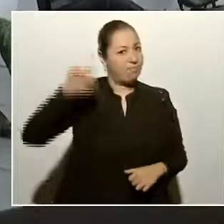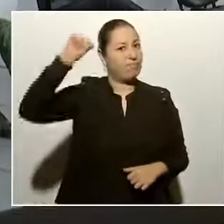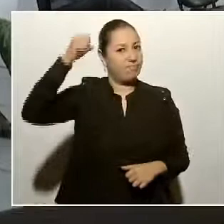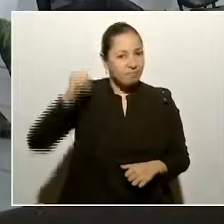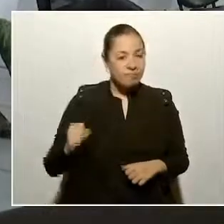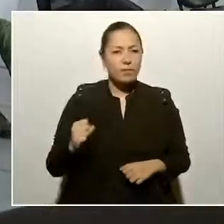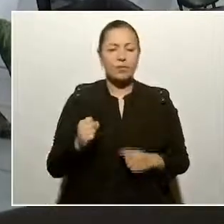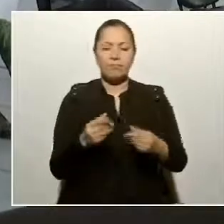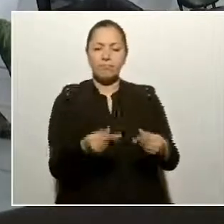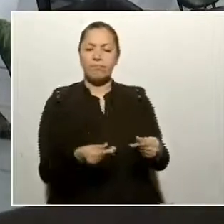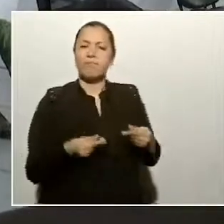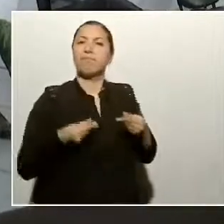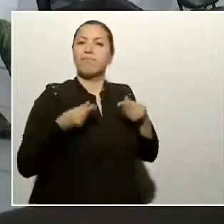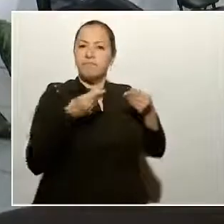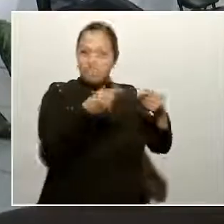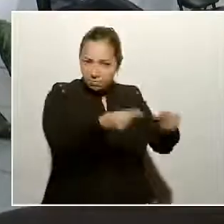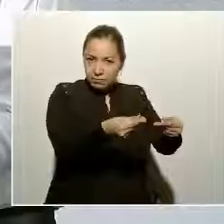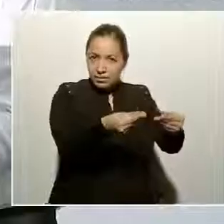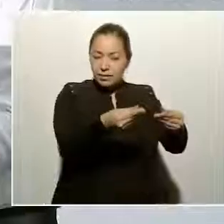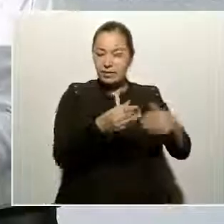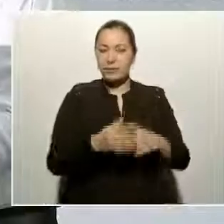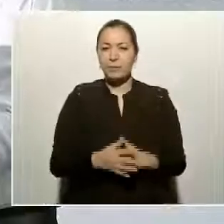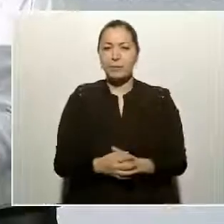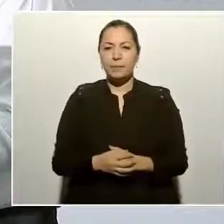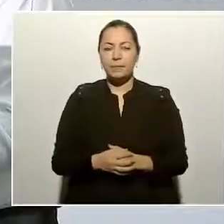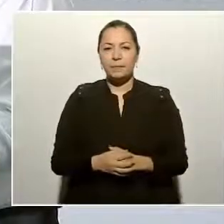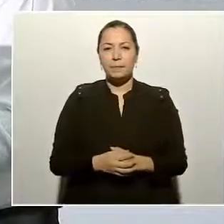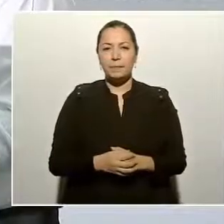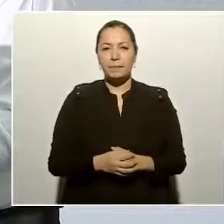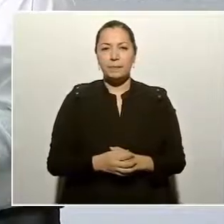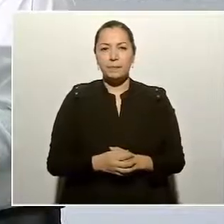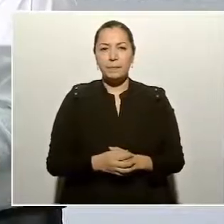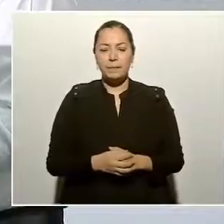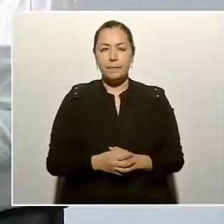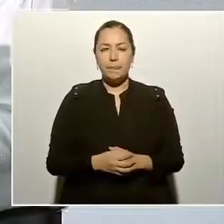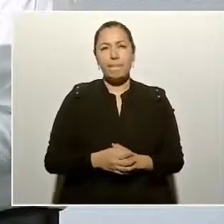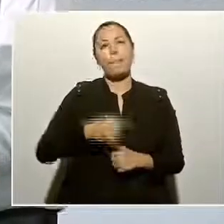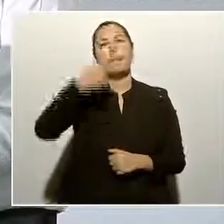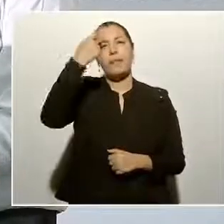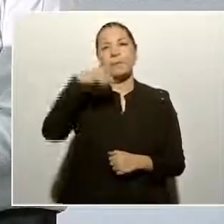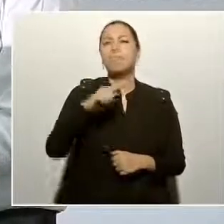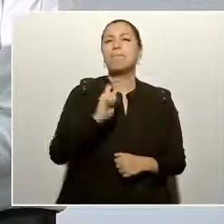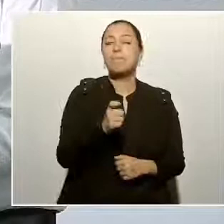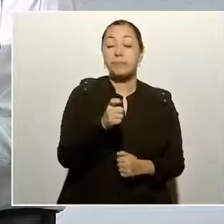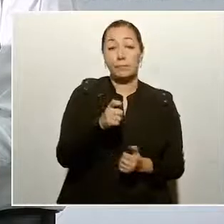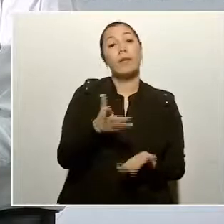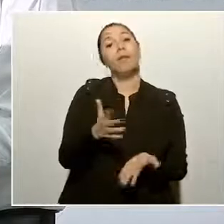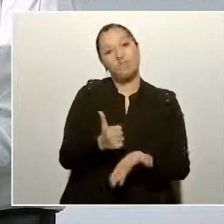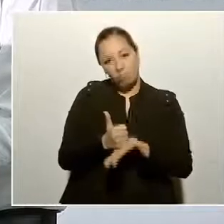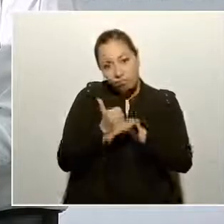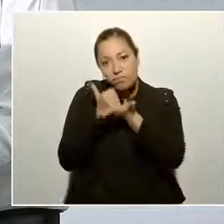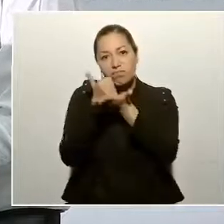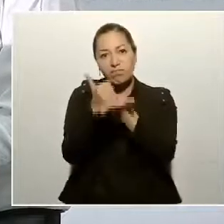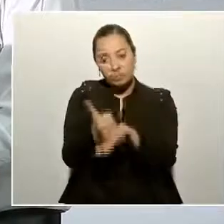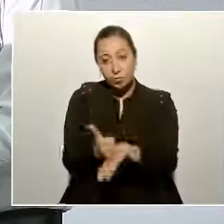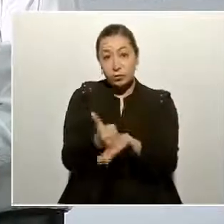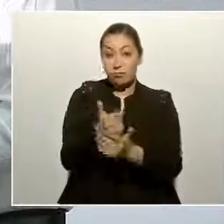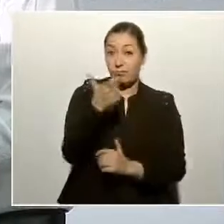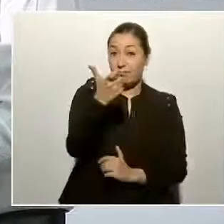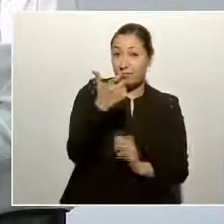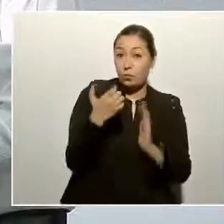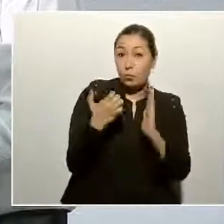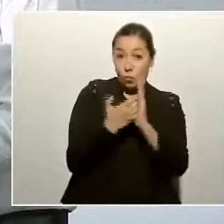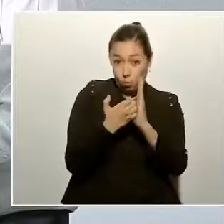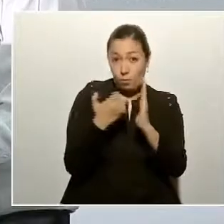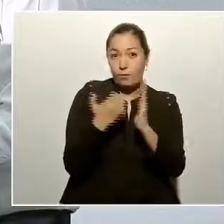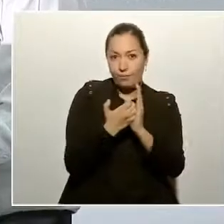entregaron para ayudar a la economía popular,